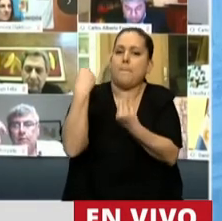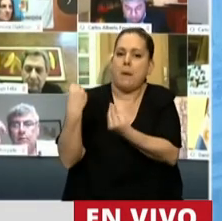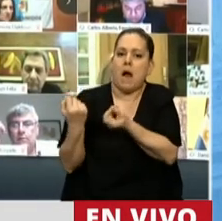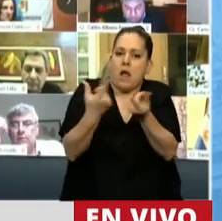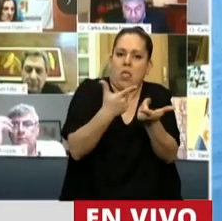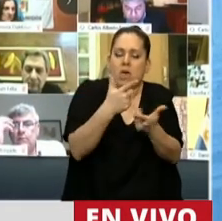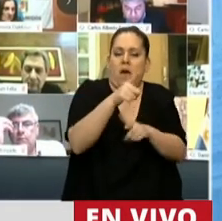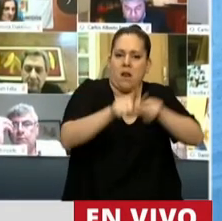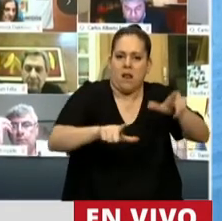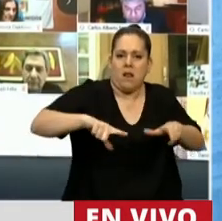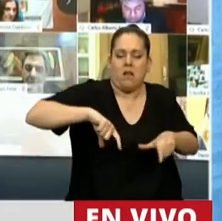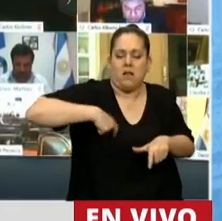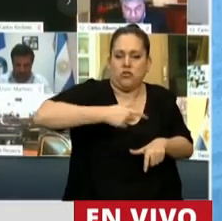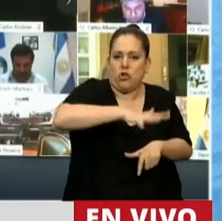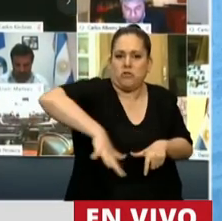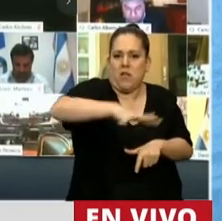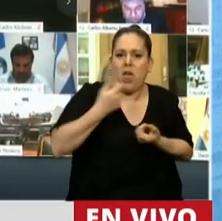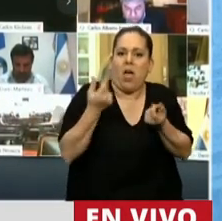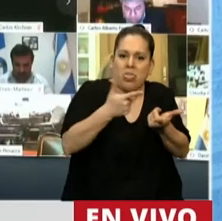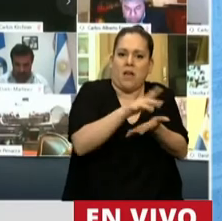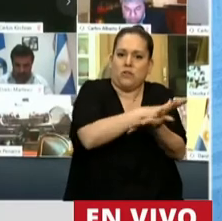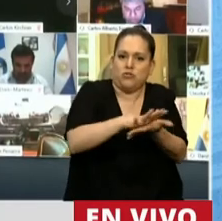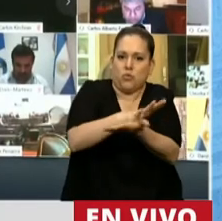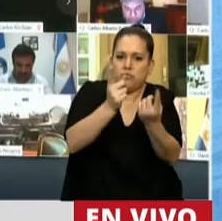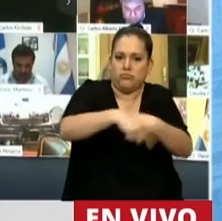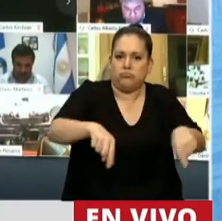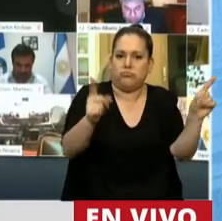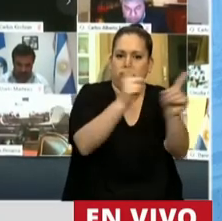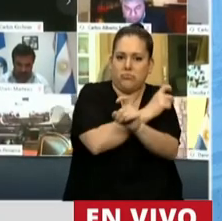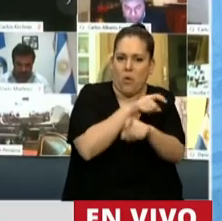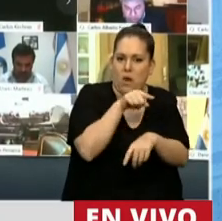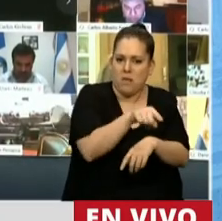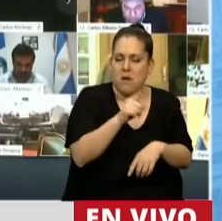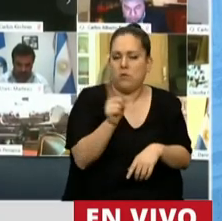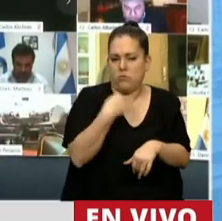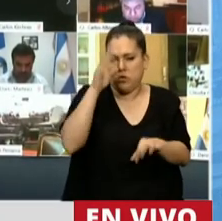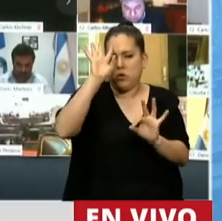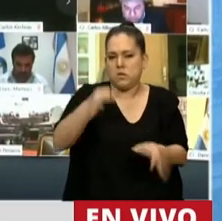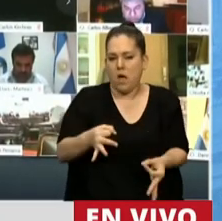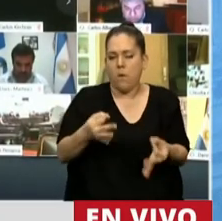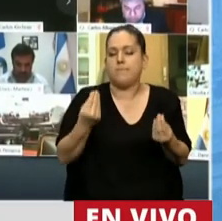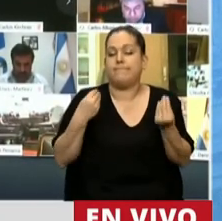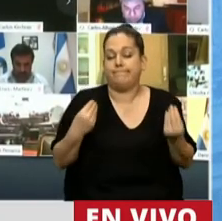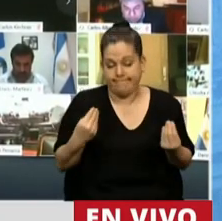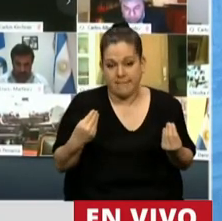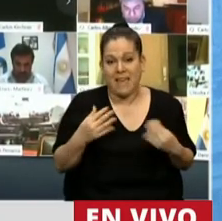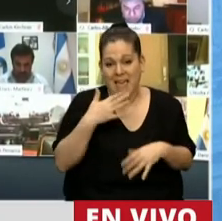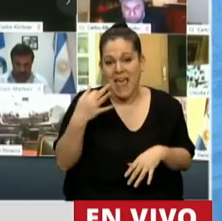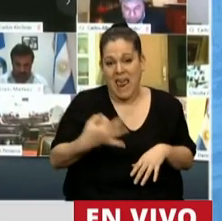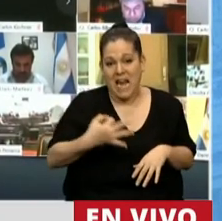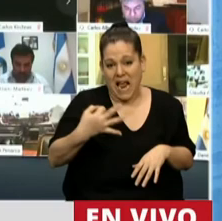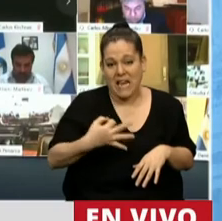manera inmediata al país. Sabemos que en definitiva, se potenció, o mejor dicho, se